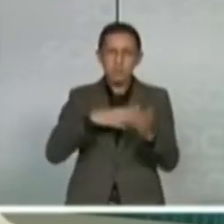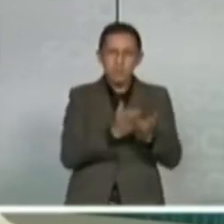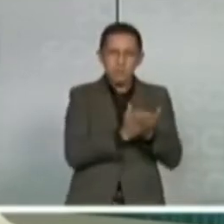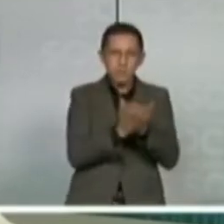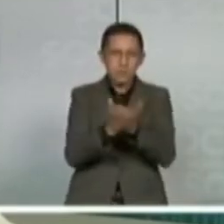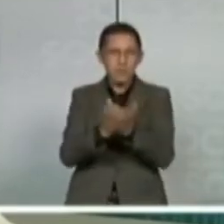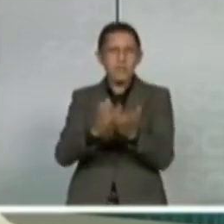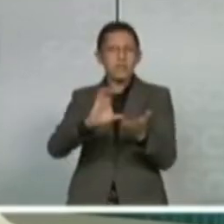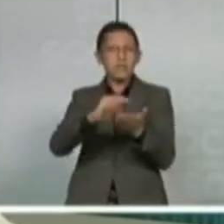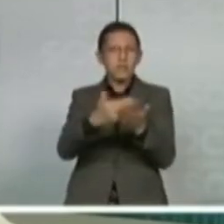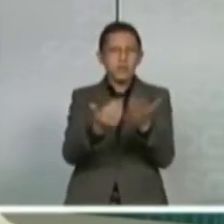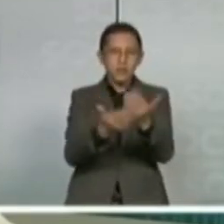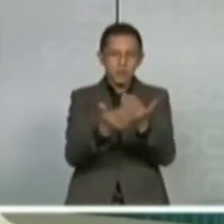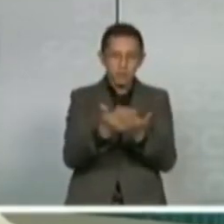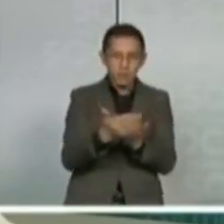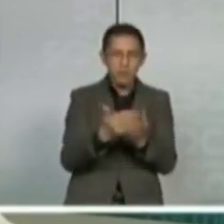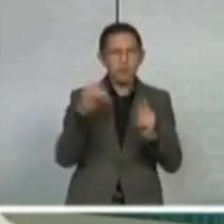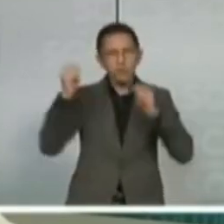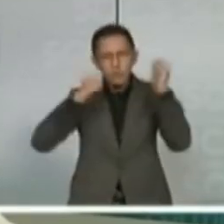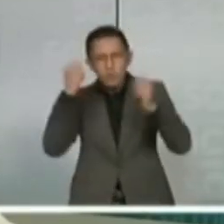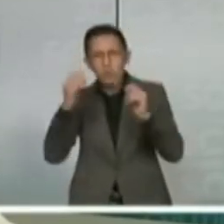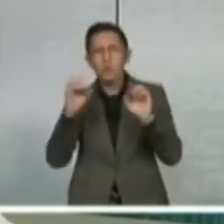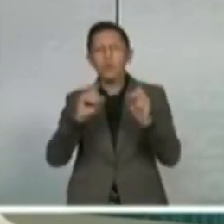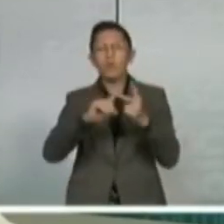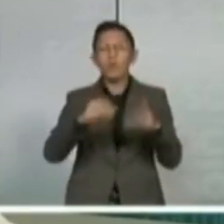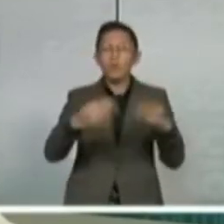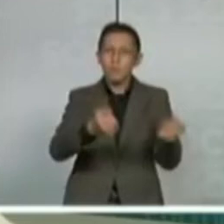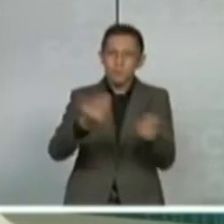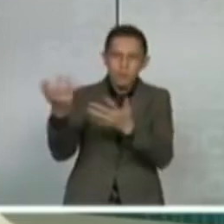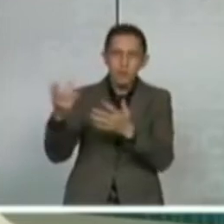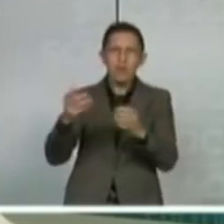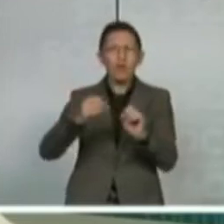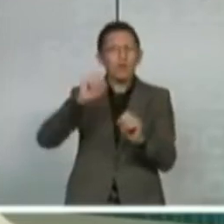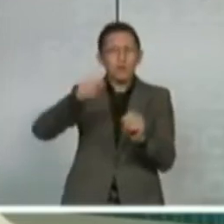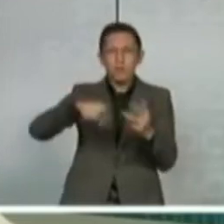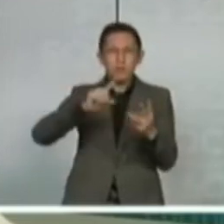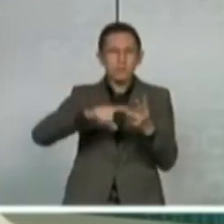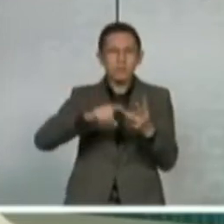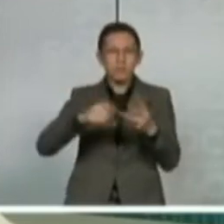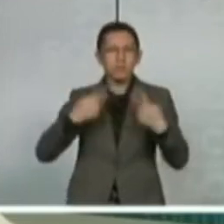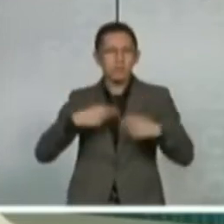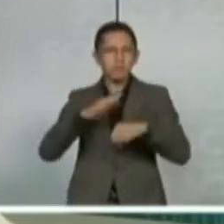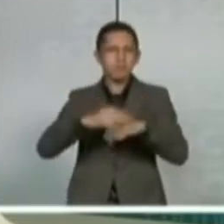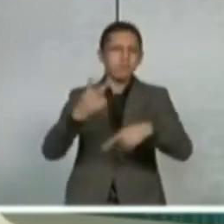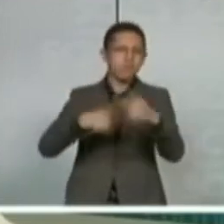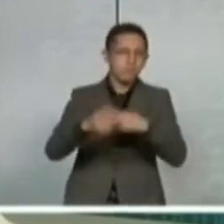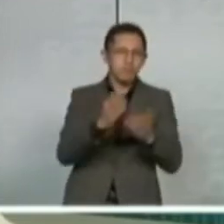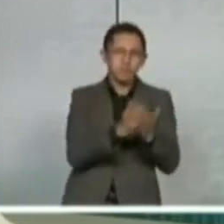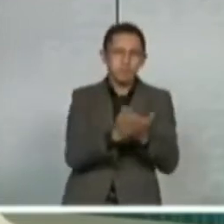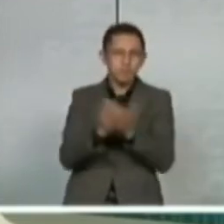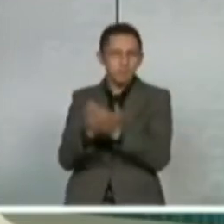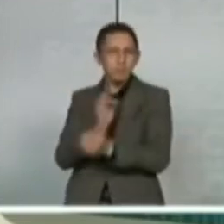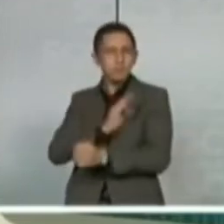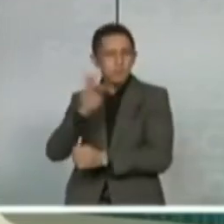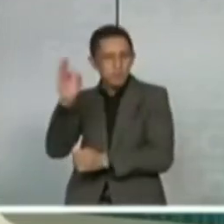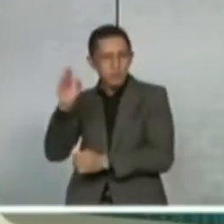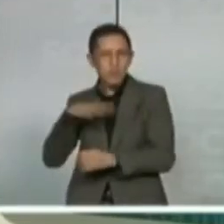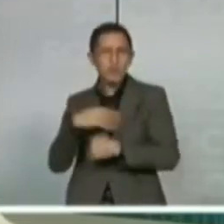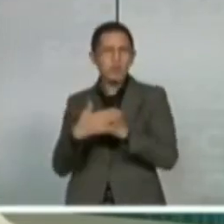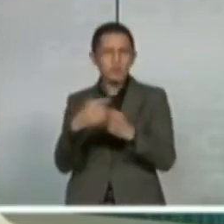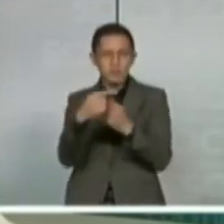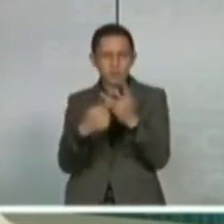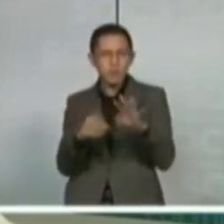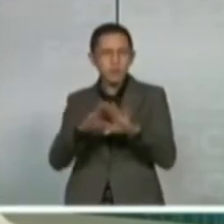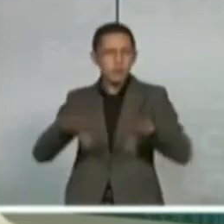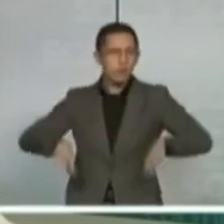Chetumal, o turística, o desde el propio espacio del canal de Zaragoza. Habrá que verificar cuáles son